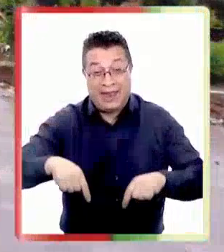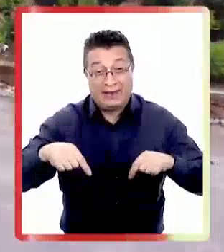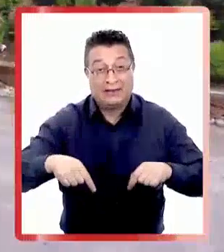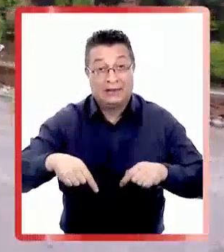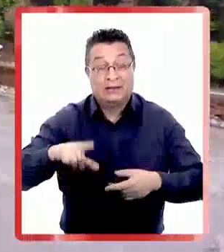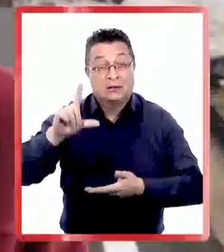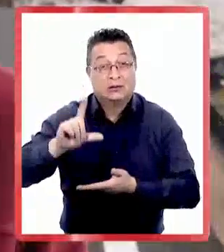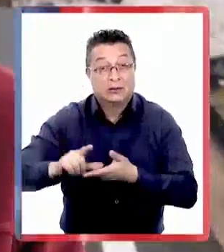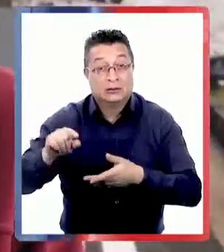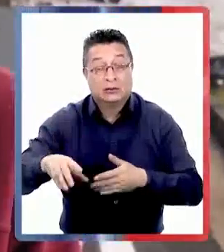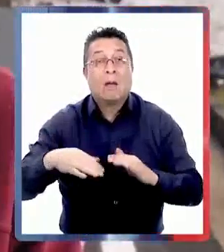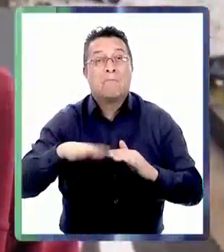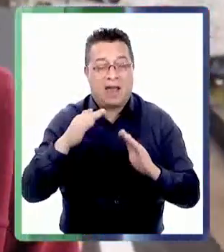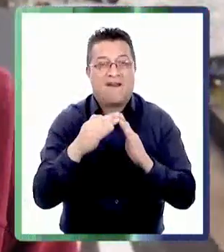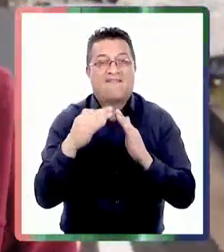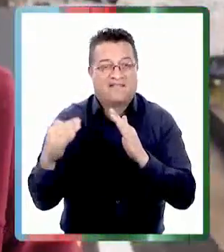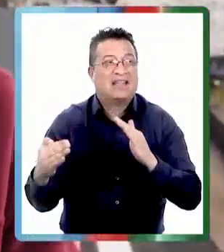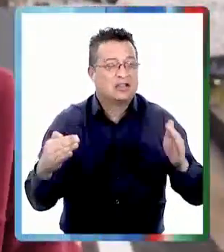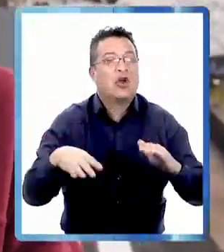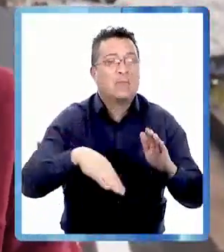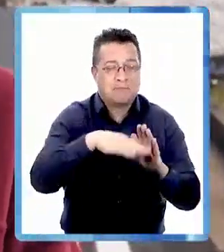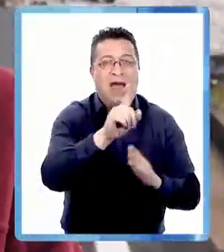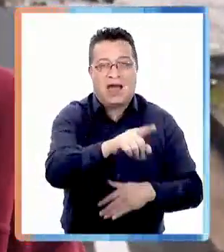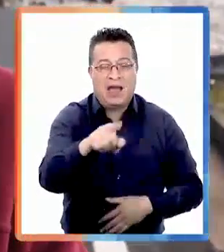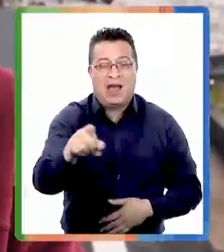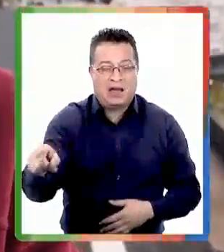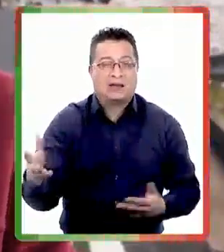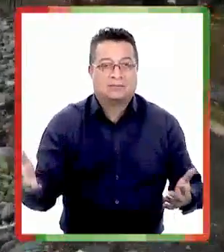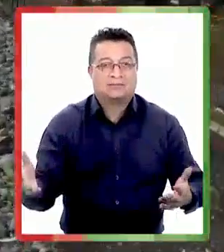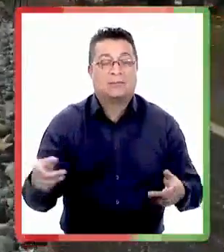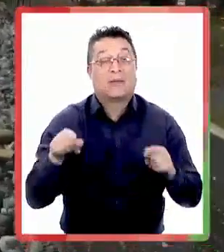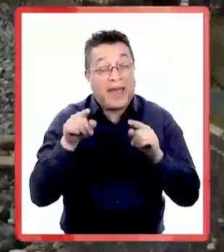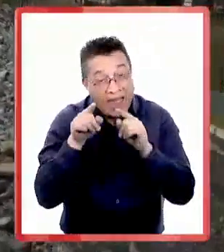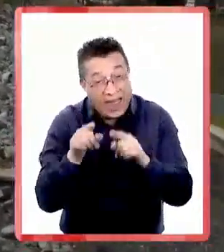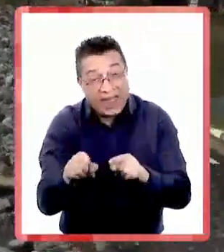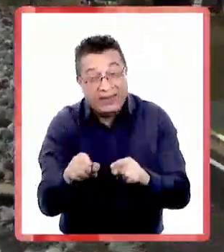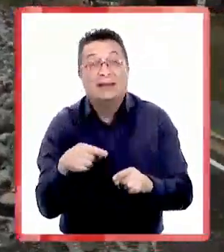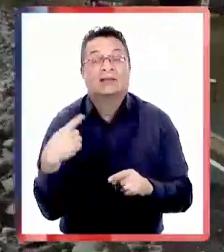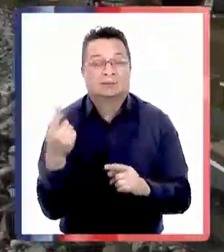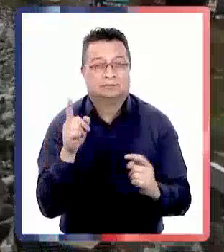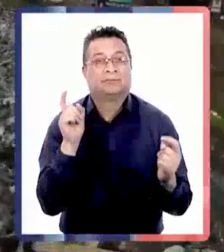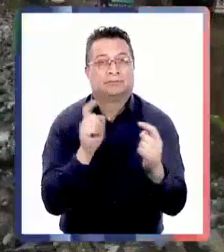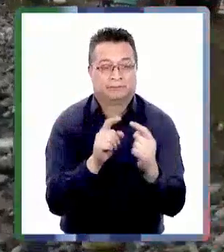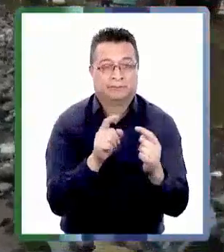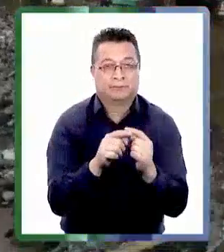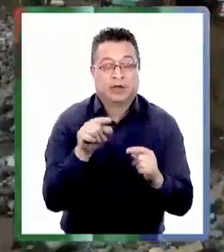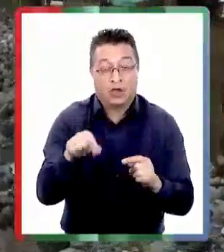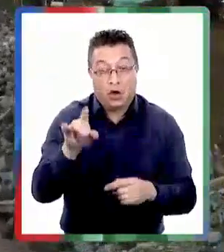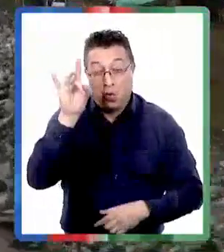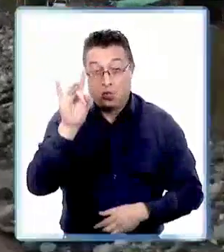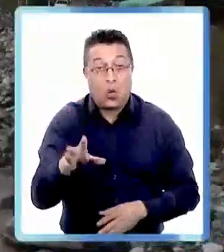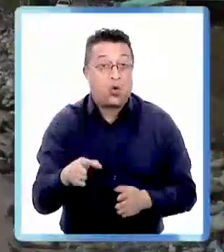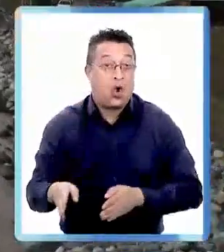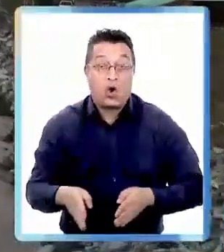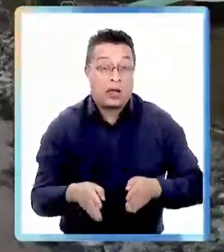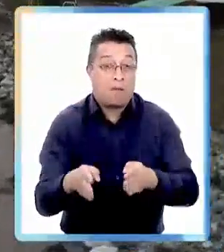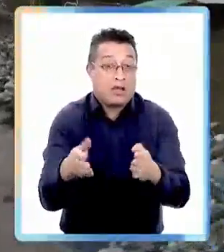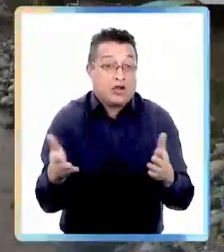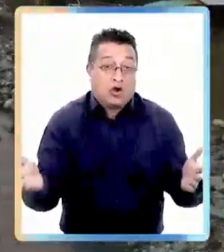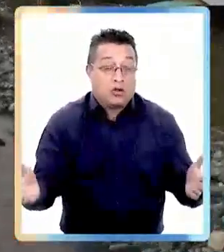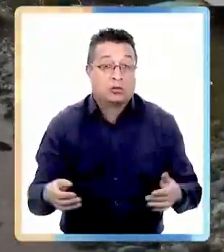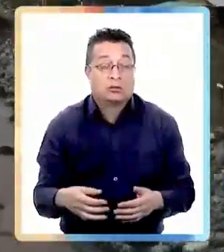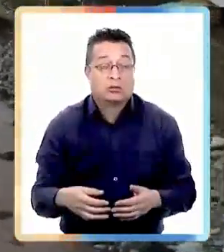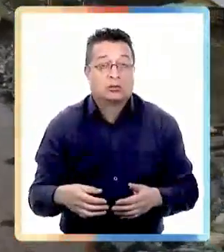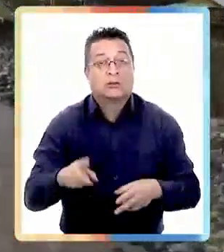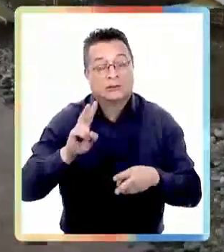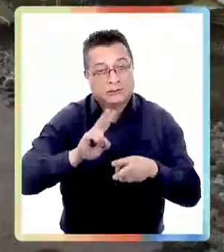vecinos hay más gente por este lado entonces ahí es donde hay la conectividad pero esta es la única ruta le diría yo La reposición de las